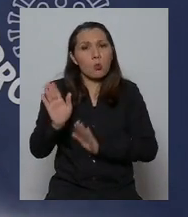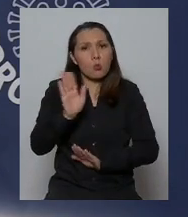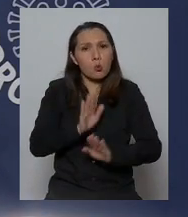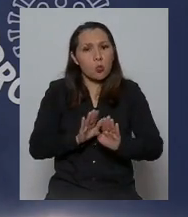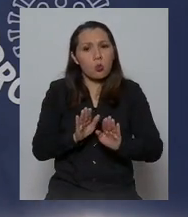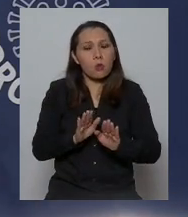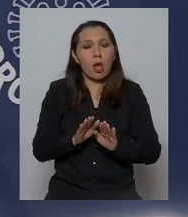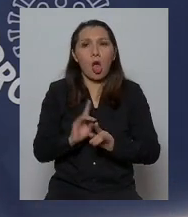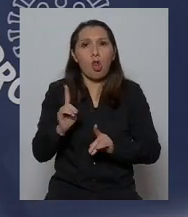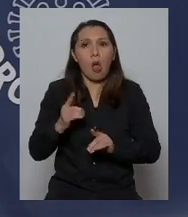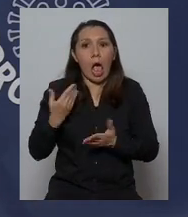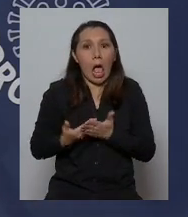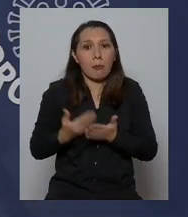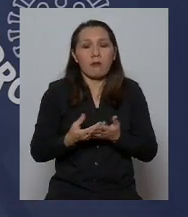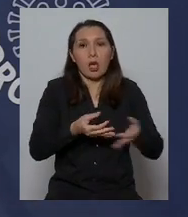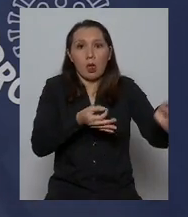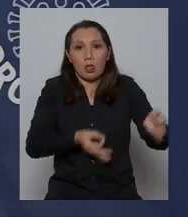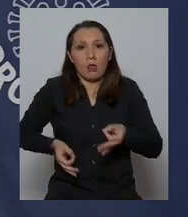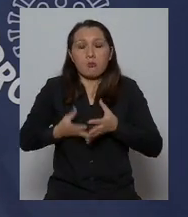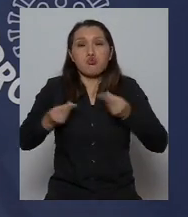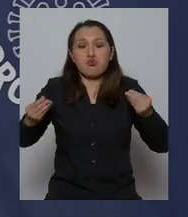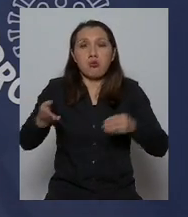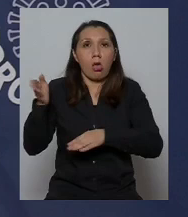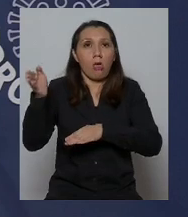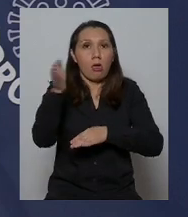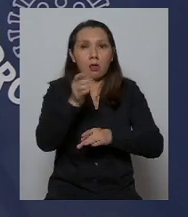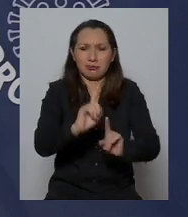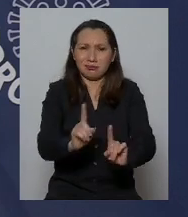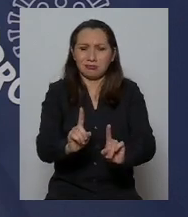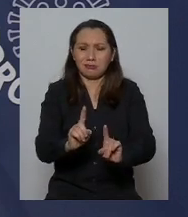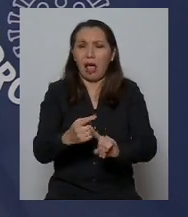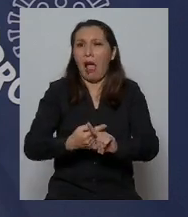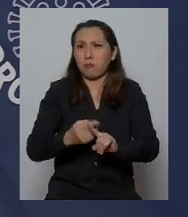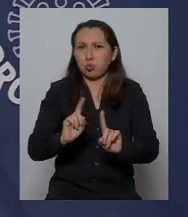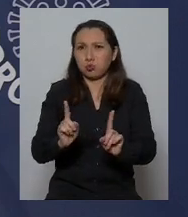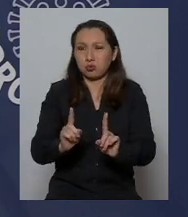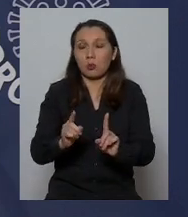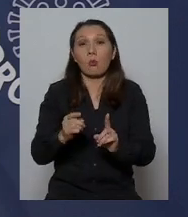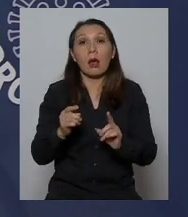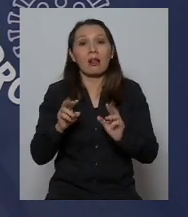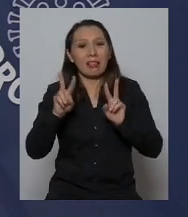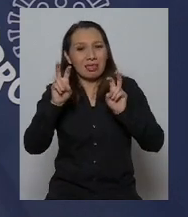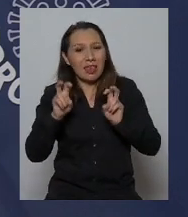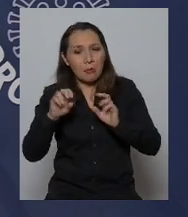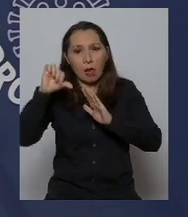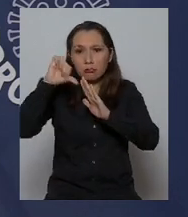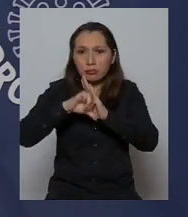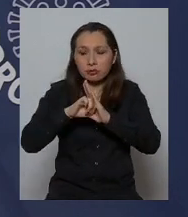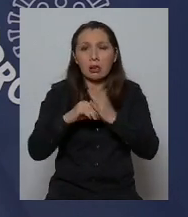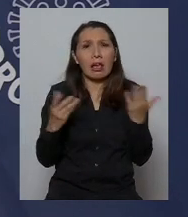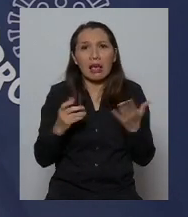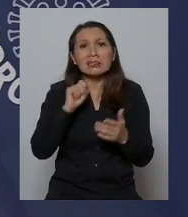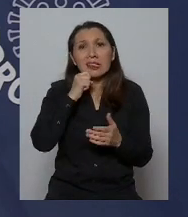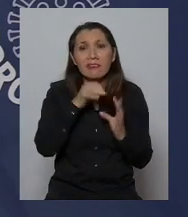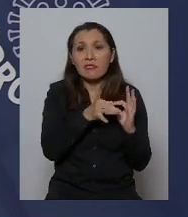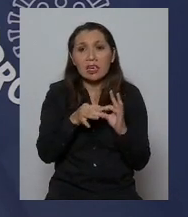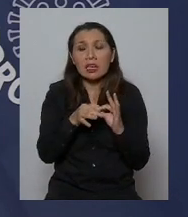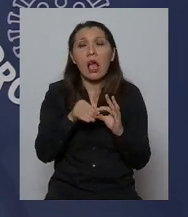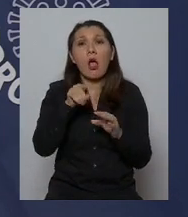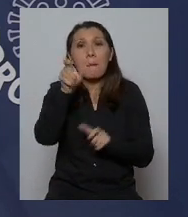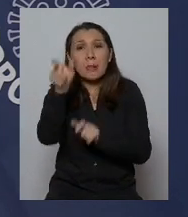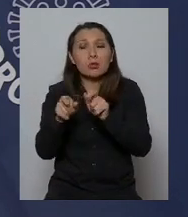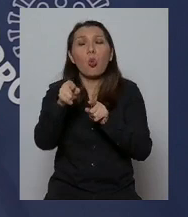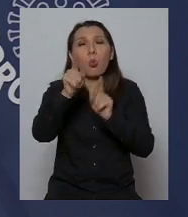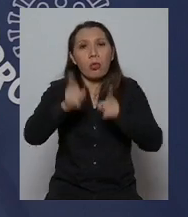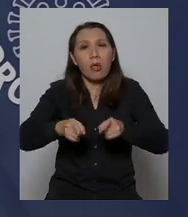restringida no abusar de estos permisos el espíritu de la cuarentena es que las personas se queden en sus